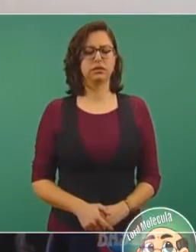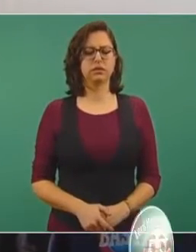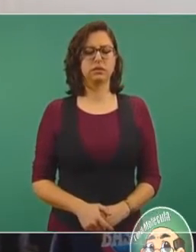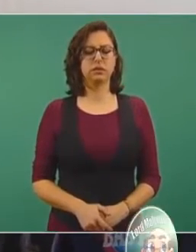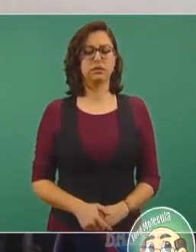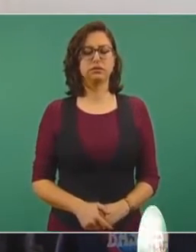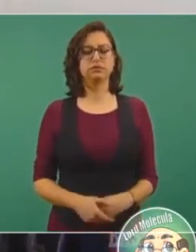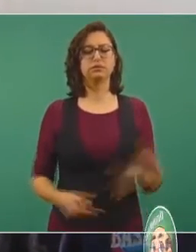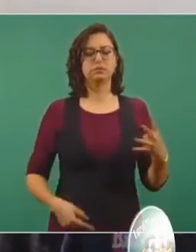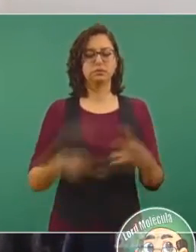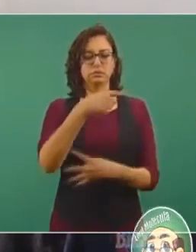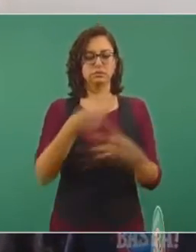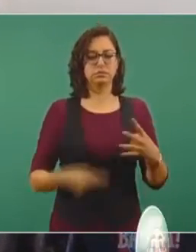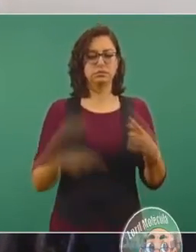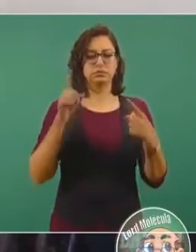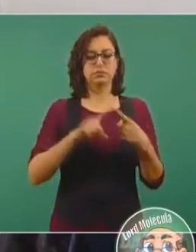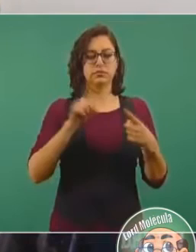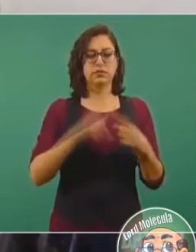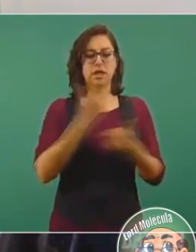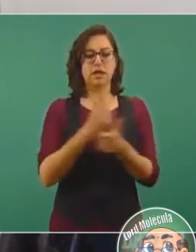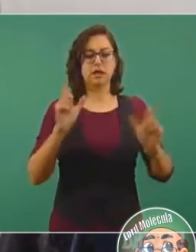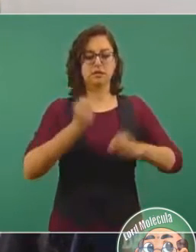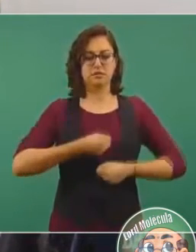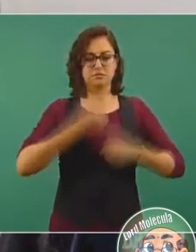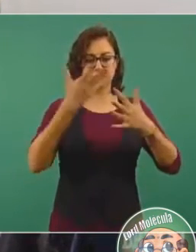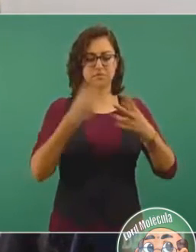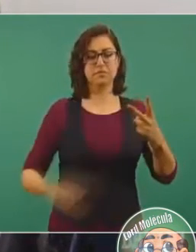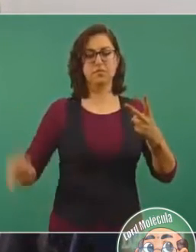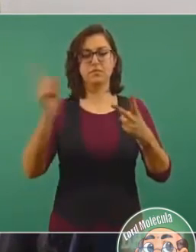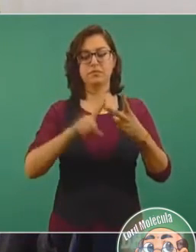La libertad de culto o de creencias.